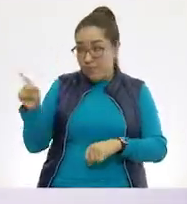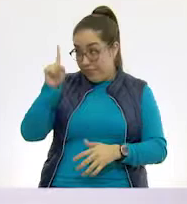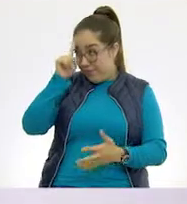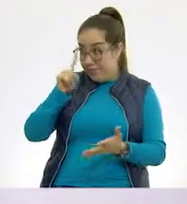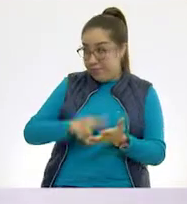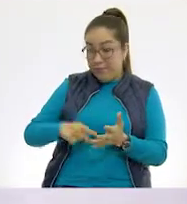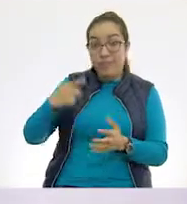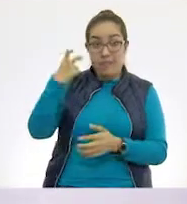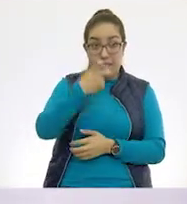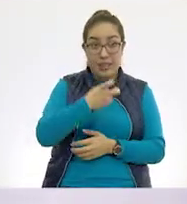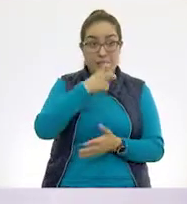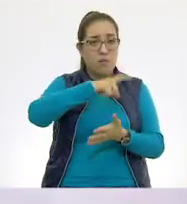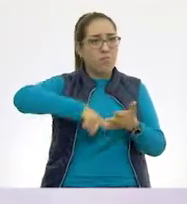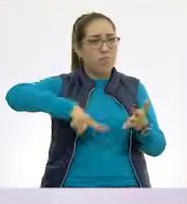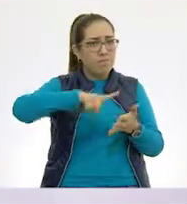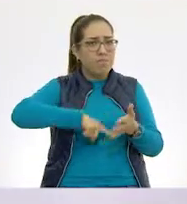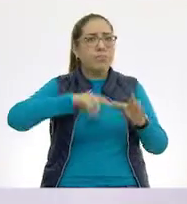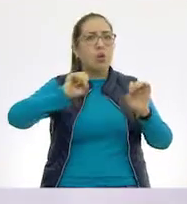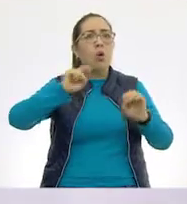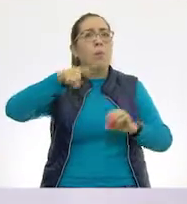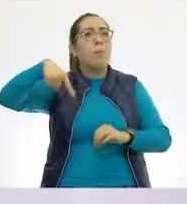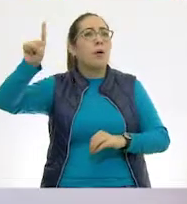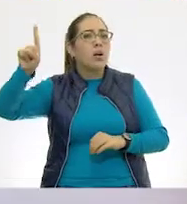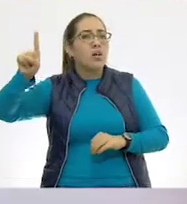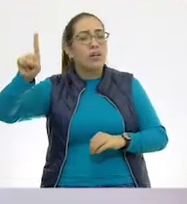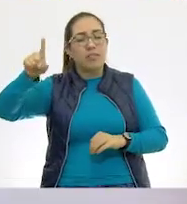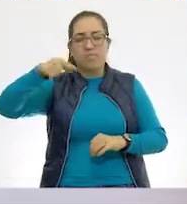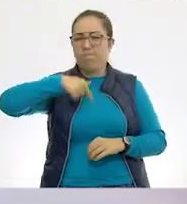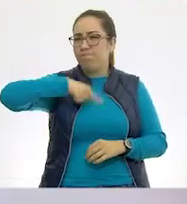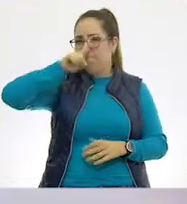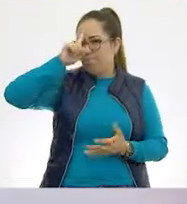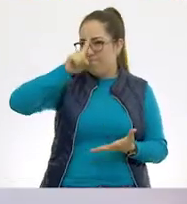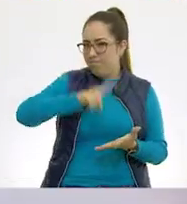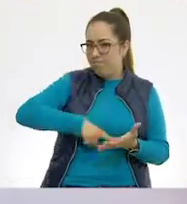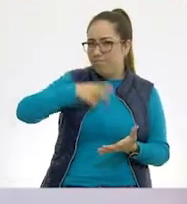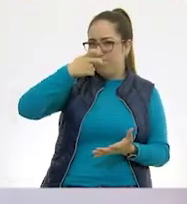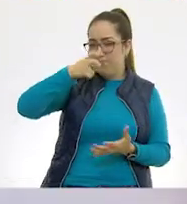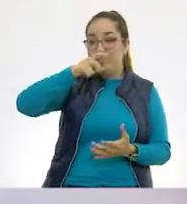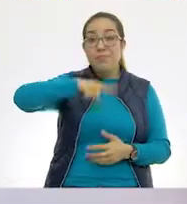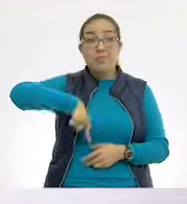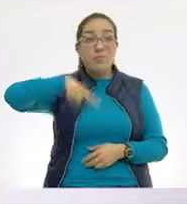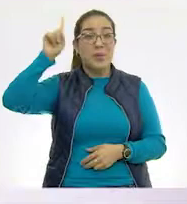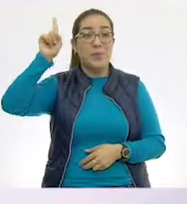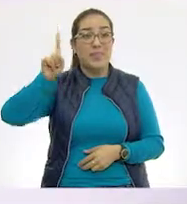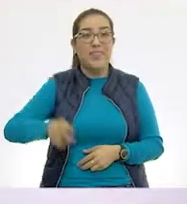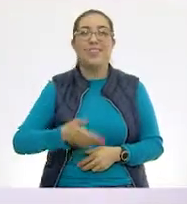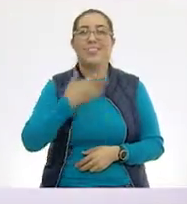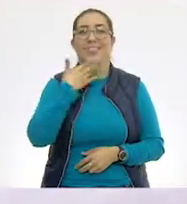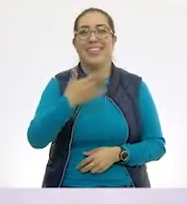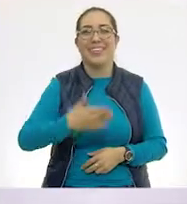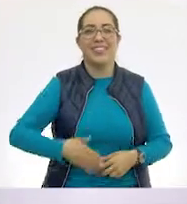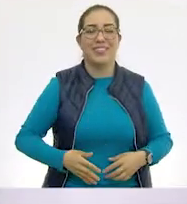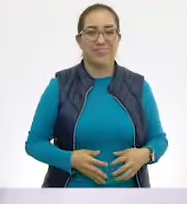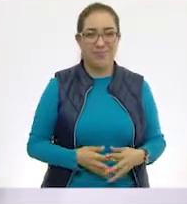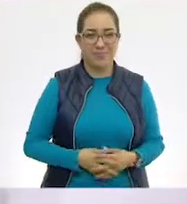que podamos ponerle un tache o una palomita? Pues yo creo que si son pequeños hay que ponerle una palomita. Muy bien.